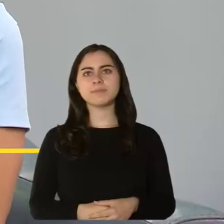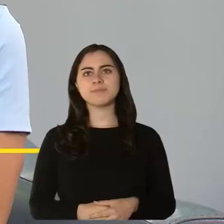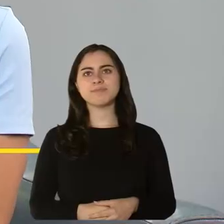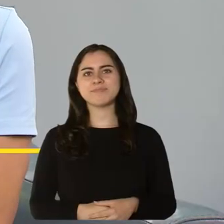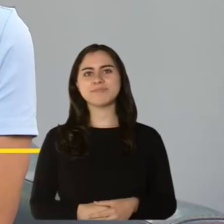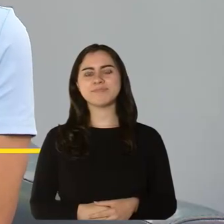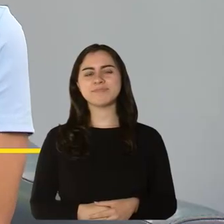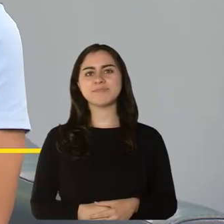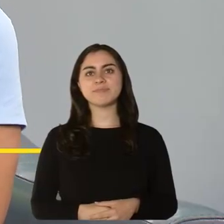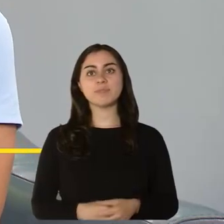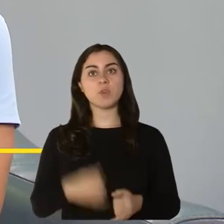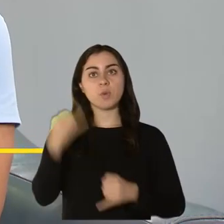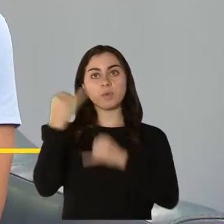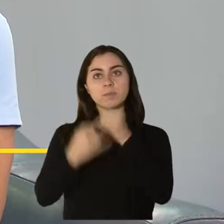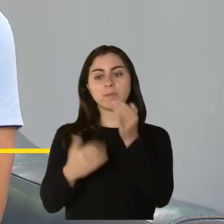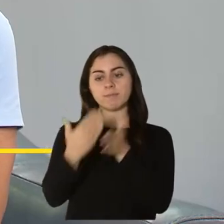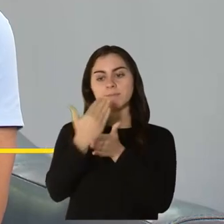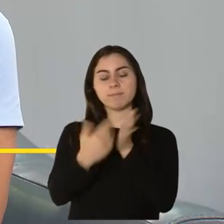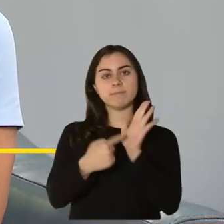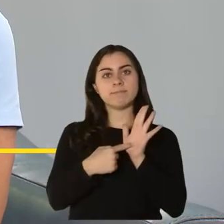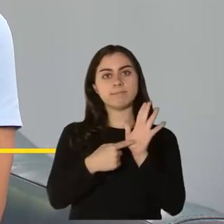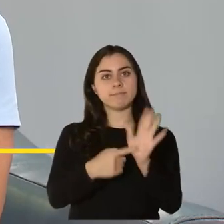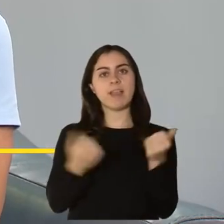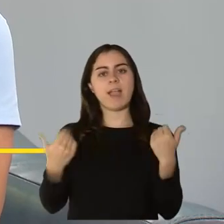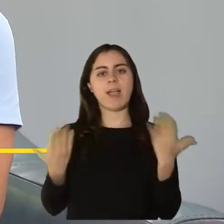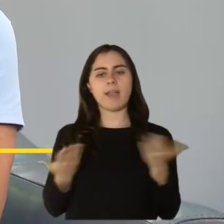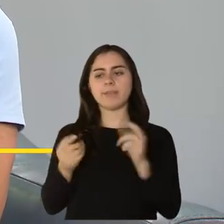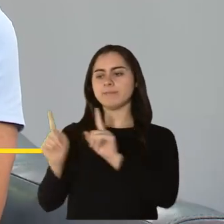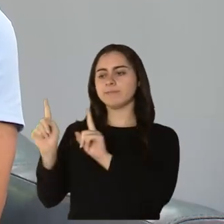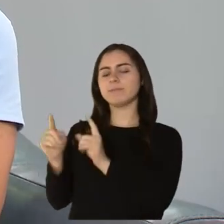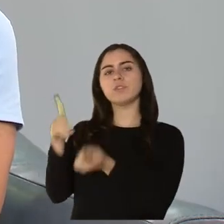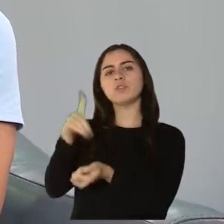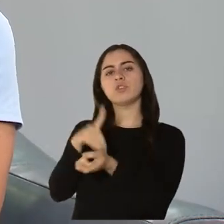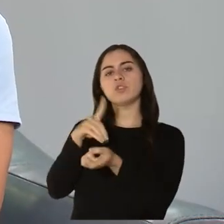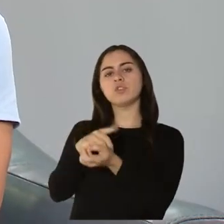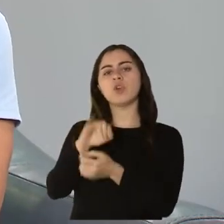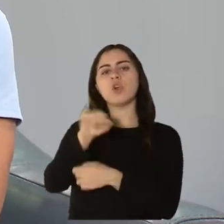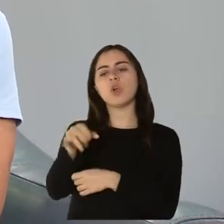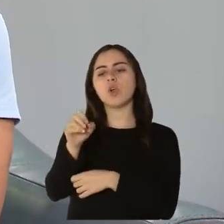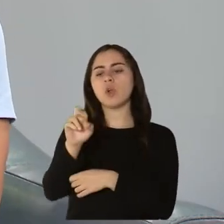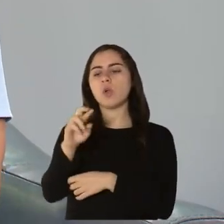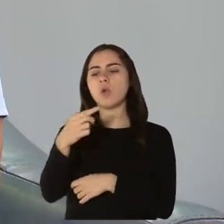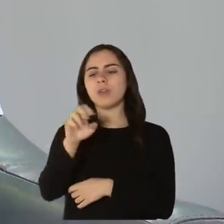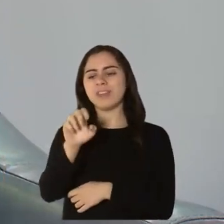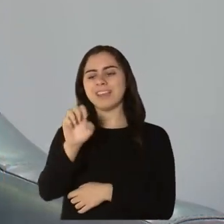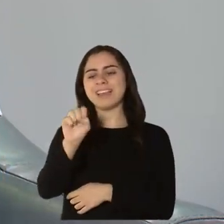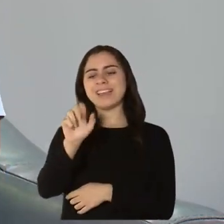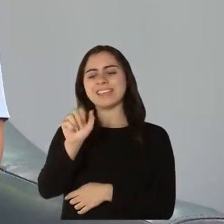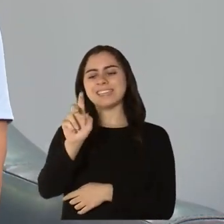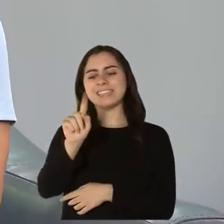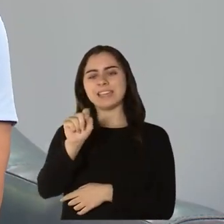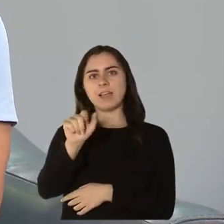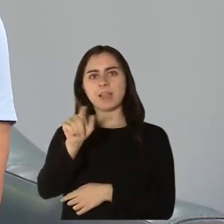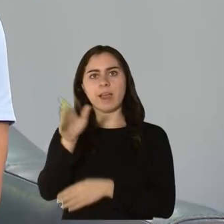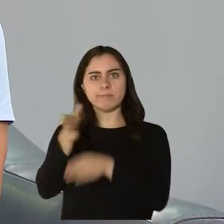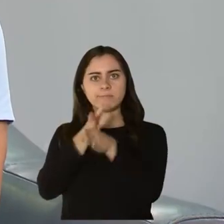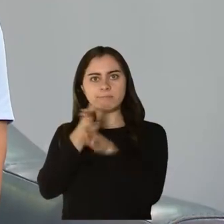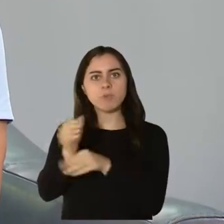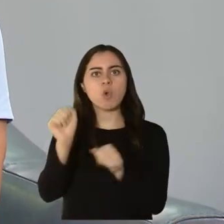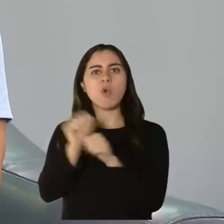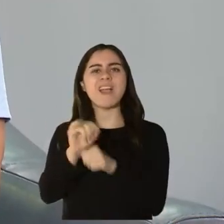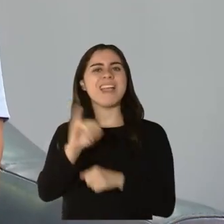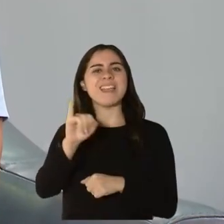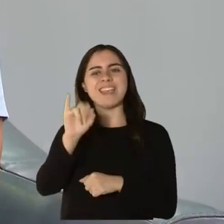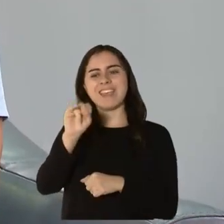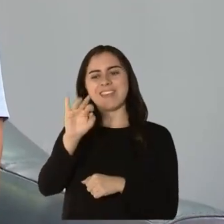Bueno, y en este último segmento me acompaña el doctor Jorge Santana Bagur, infectólogo. Nos va a hablar sobre las inquietudes